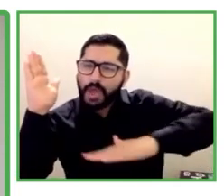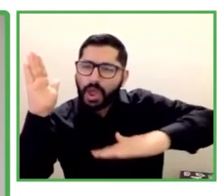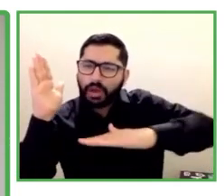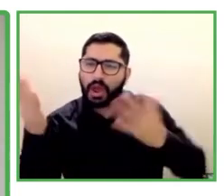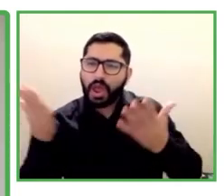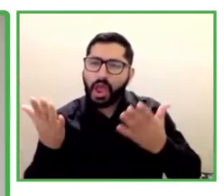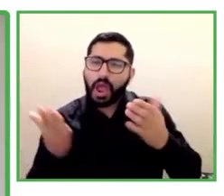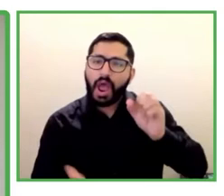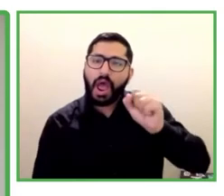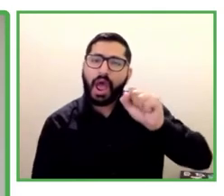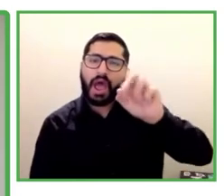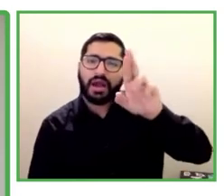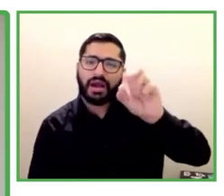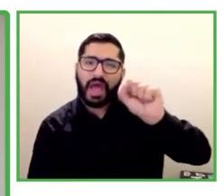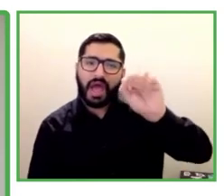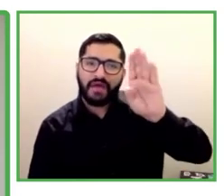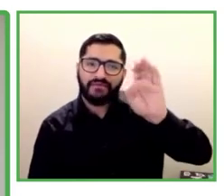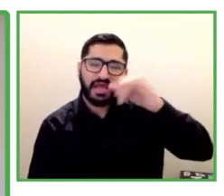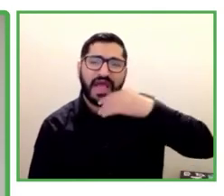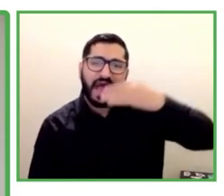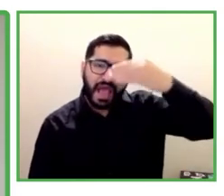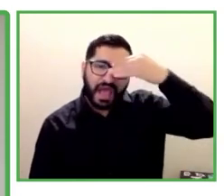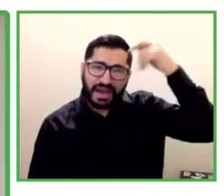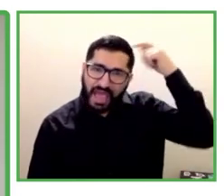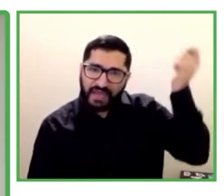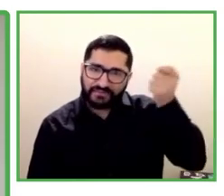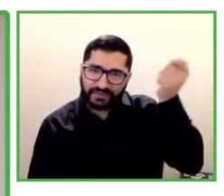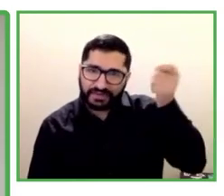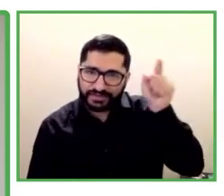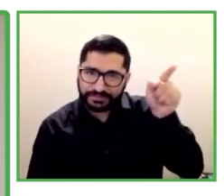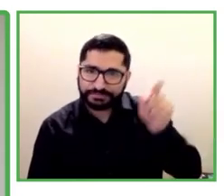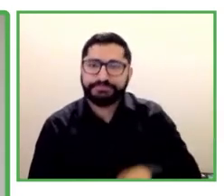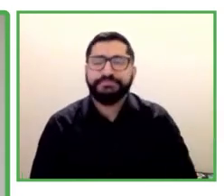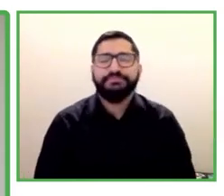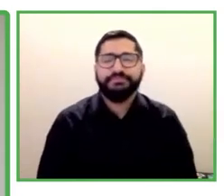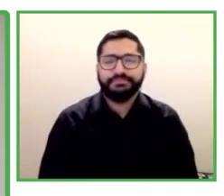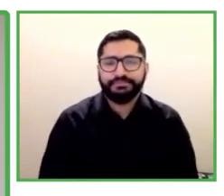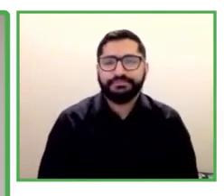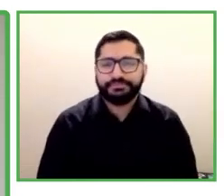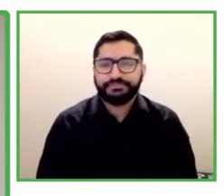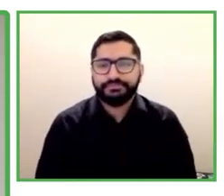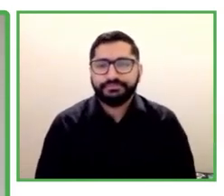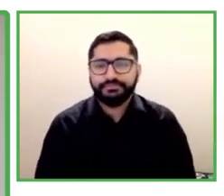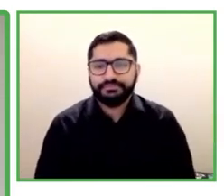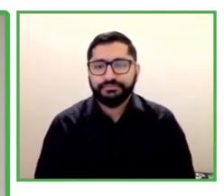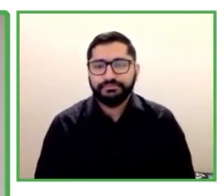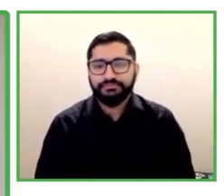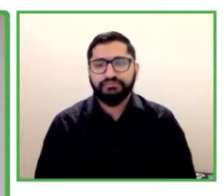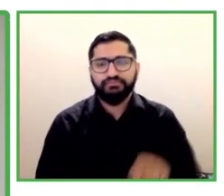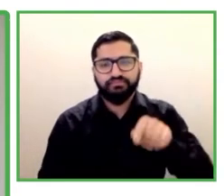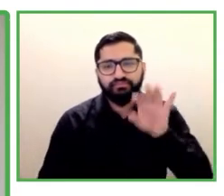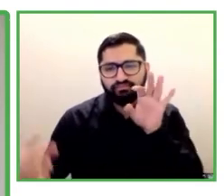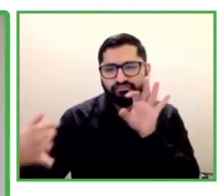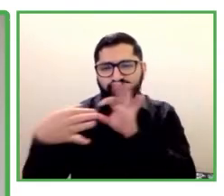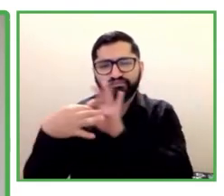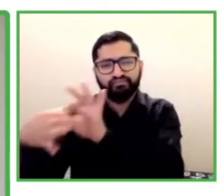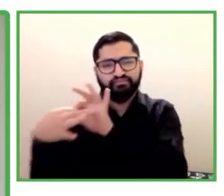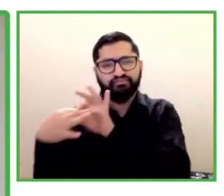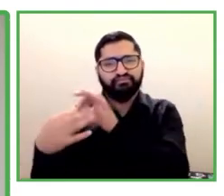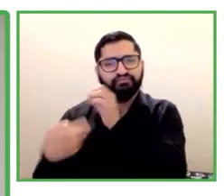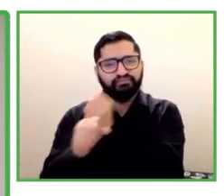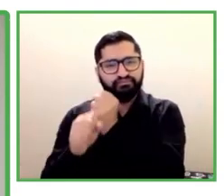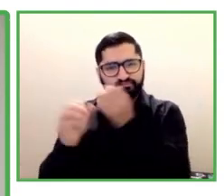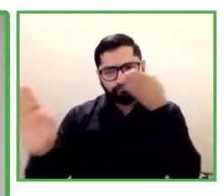Tiene su grado honorario después de graduarse del doctorado de la Universidad de Sheffield. Ahora, ha